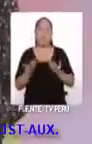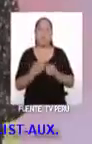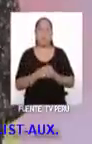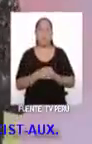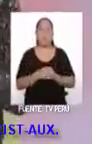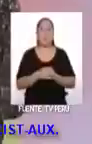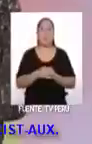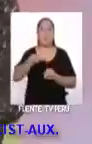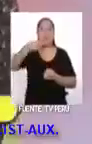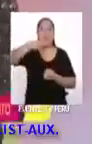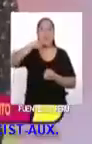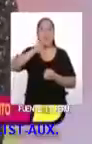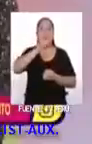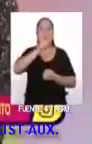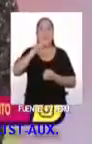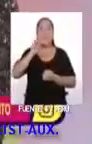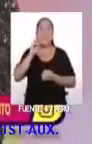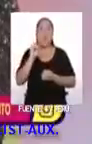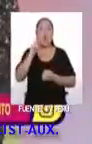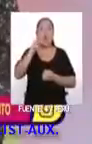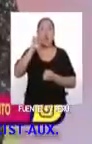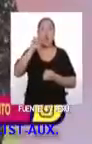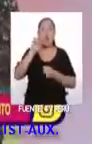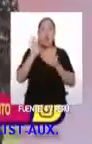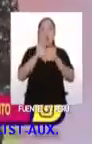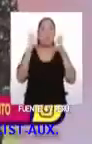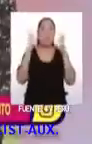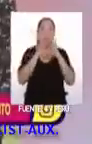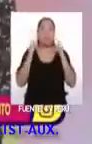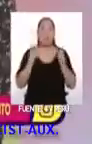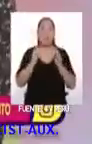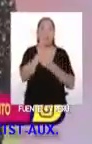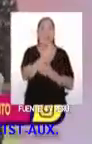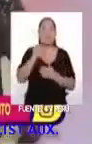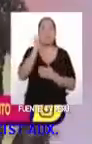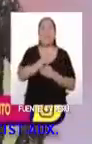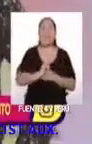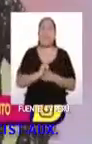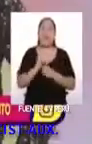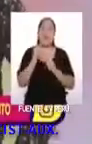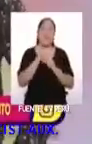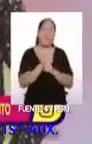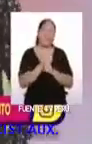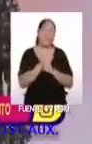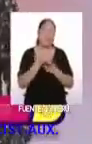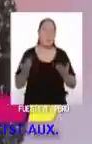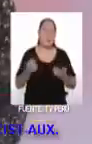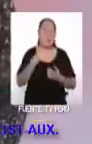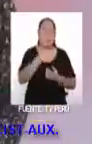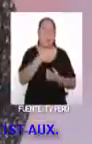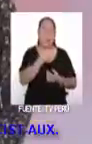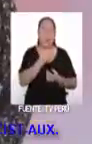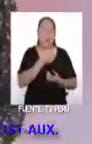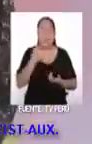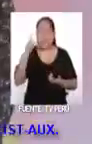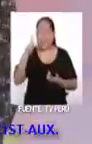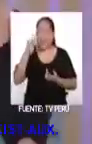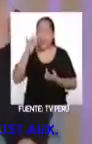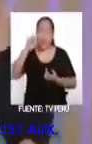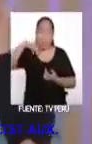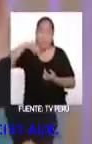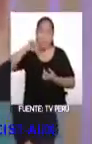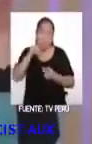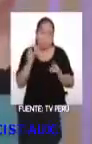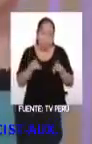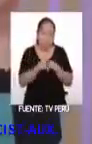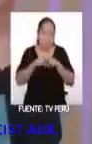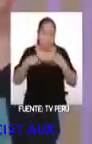chicos y chicas, como Helloquito en todas las plataformas de YouTube, Instagram y Twitter. Así que si es que tienen un tiempito por ahí y les gusta el cable, pues pueden chequearlo.